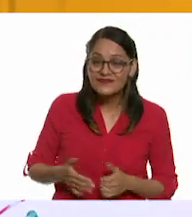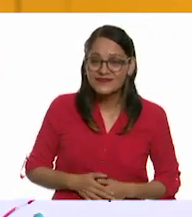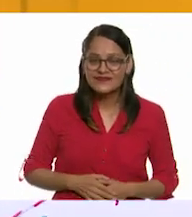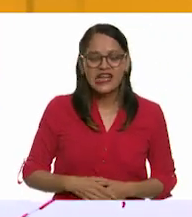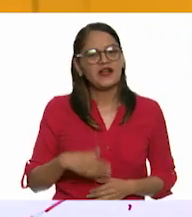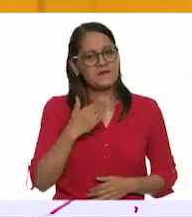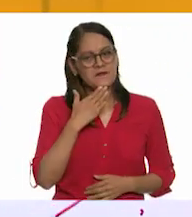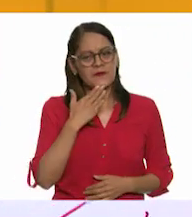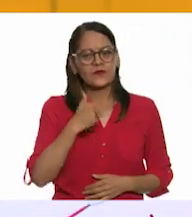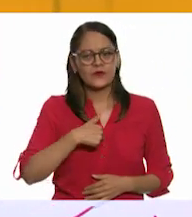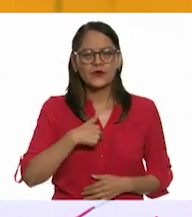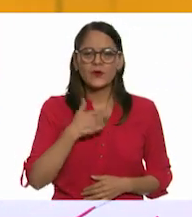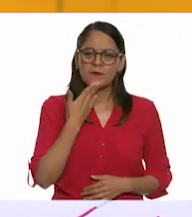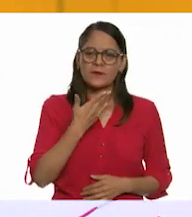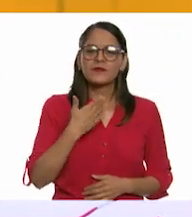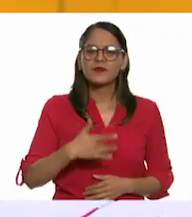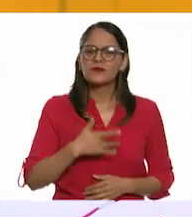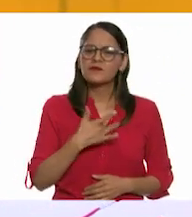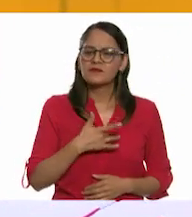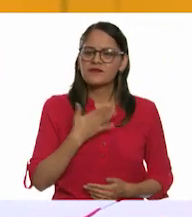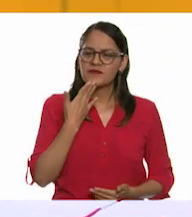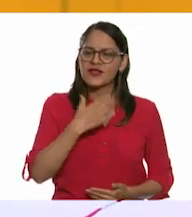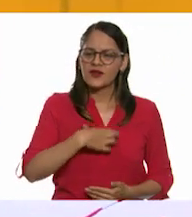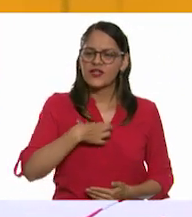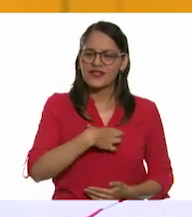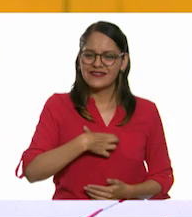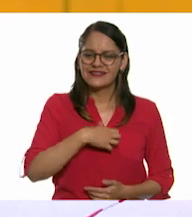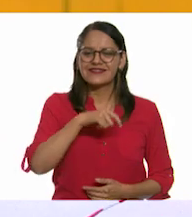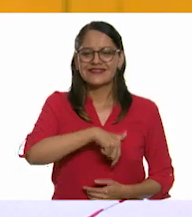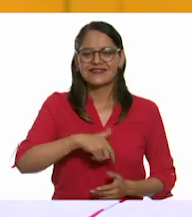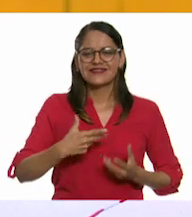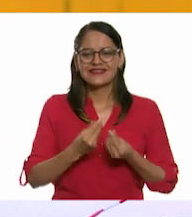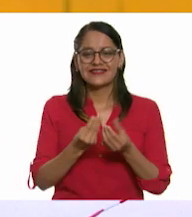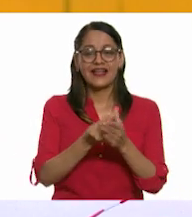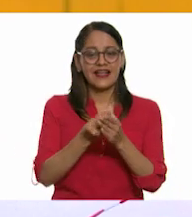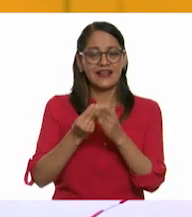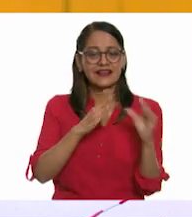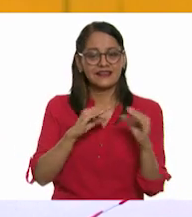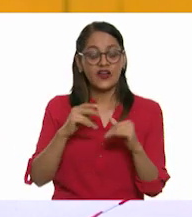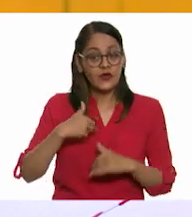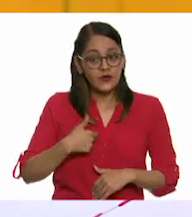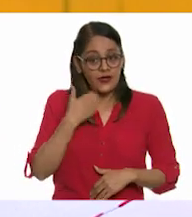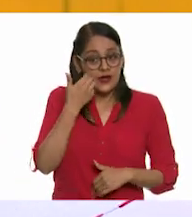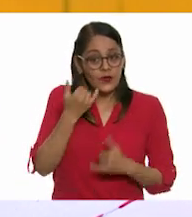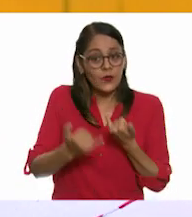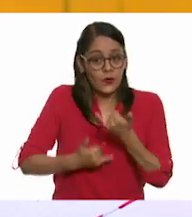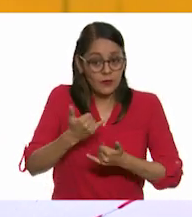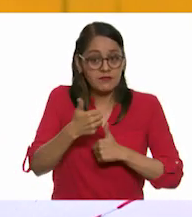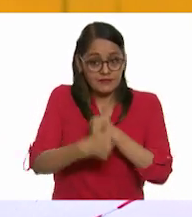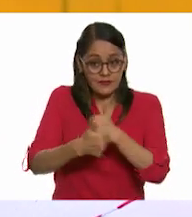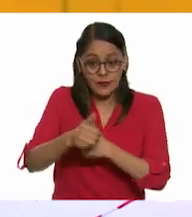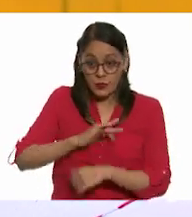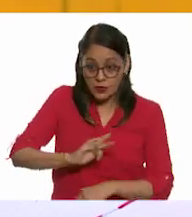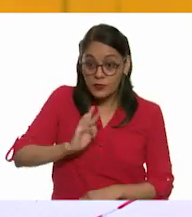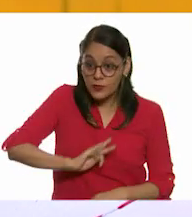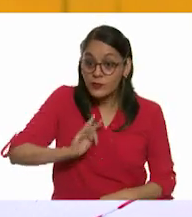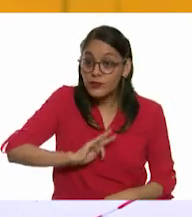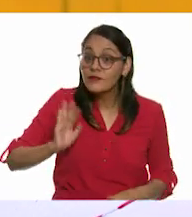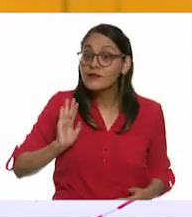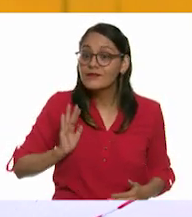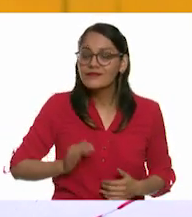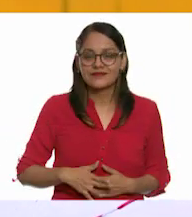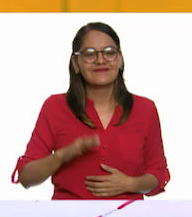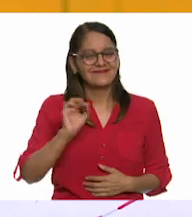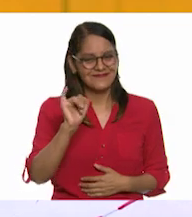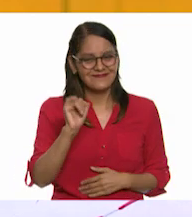Me va muy bien. Estoy muy contenta de estar aquí. Yo también quiero jugar la carrerita. ¿Puedo, puedo, puedo? Claro, claro,